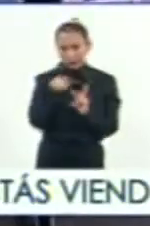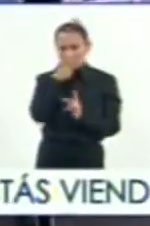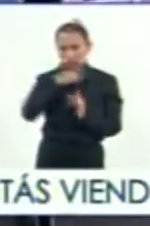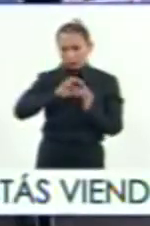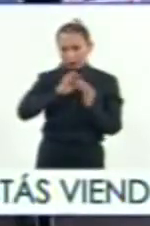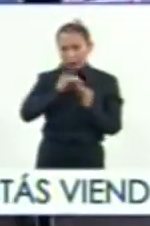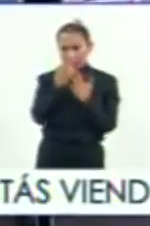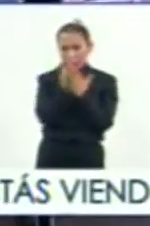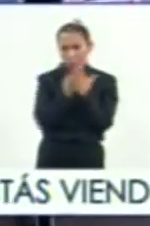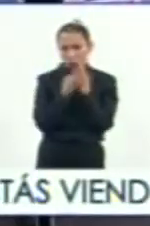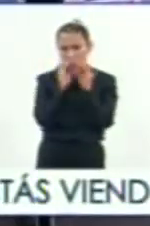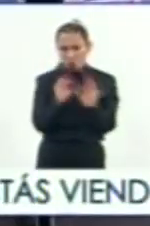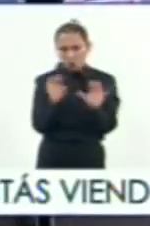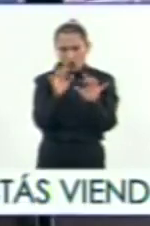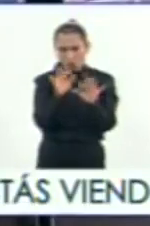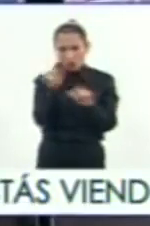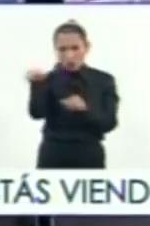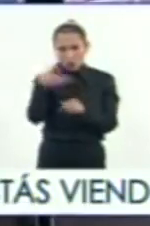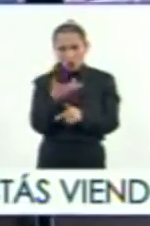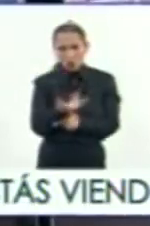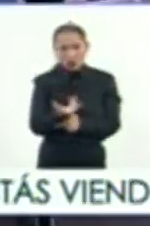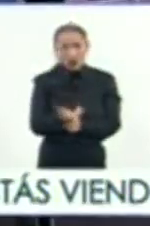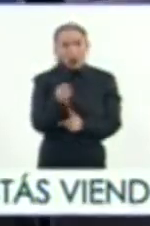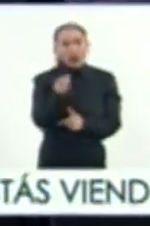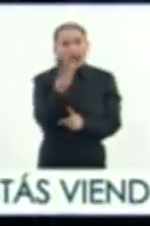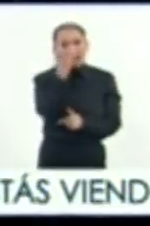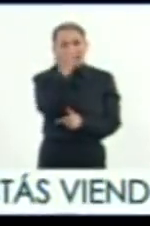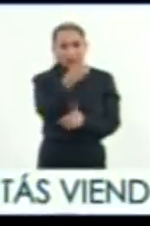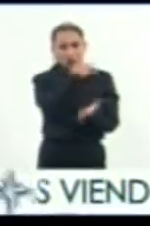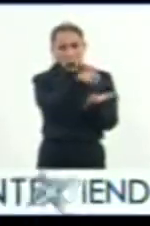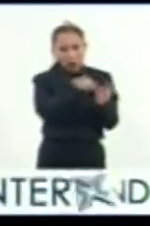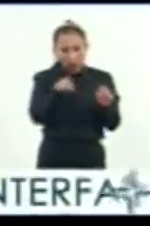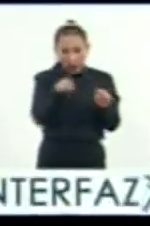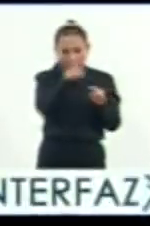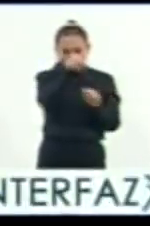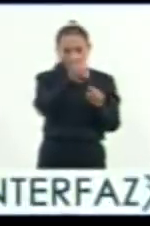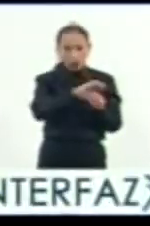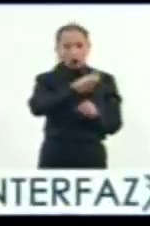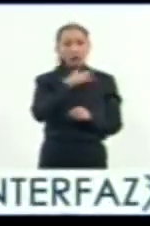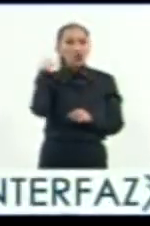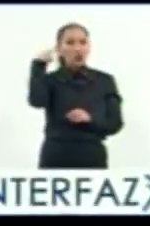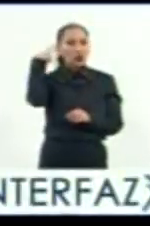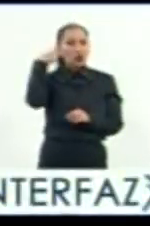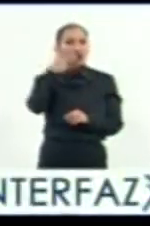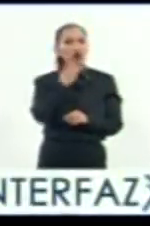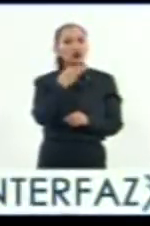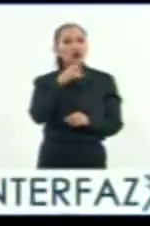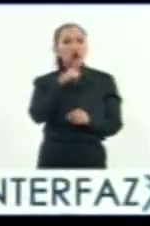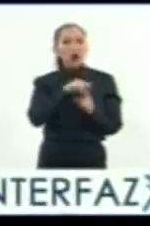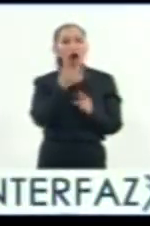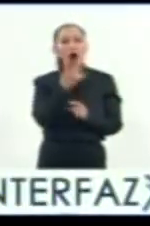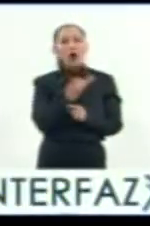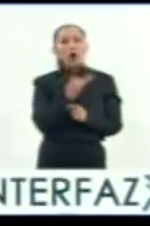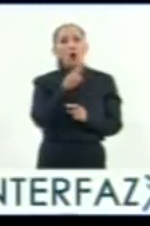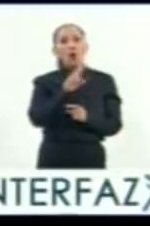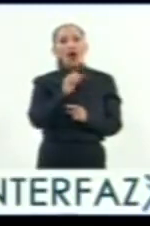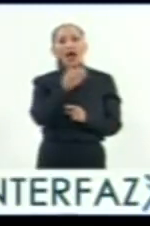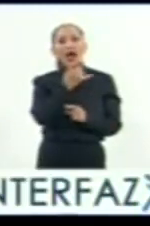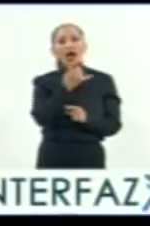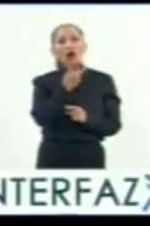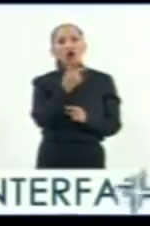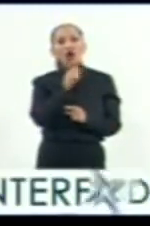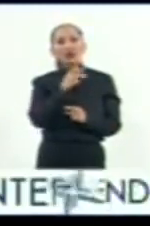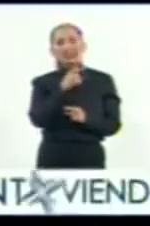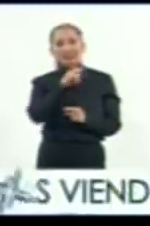animación que nos comentabas, precisamente se ven tres lugares importantes, Cholula, Cuejotzingo y Calpan, ¿no?